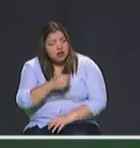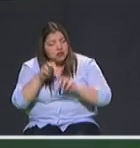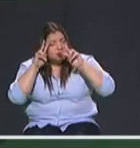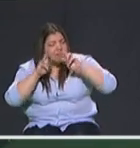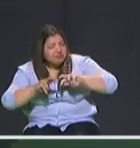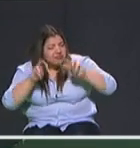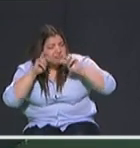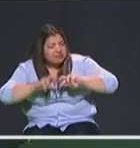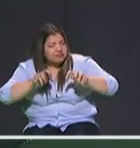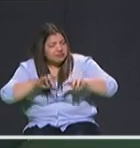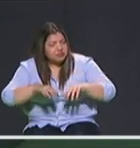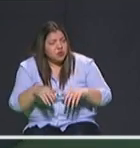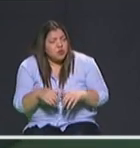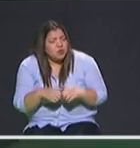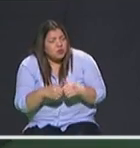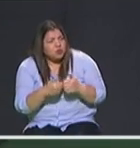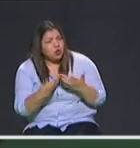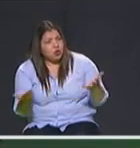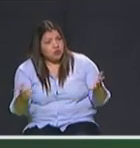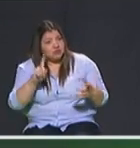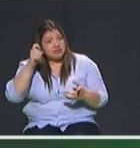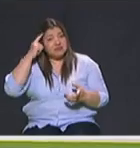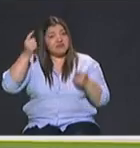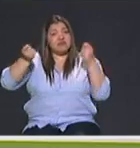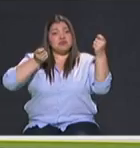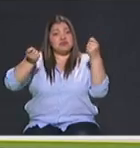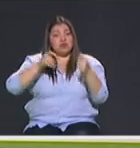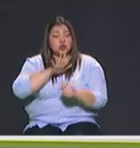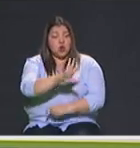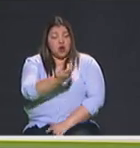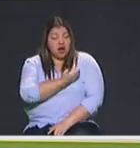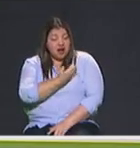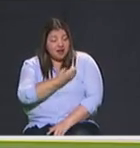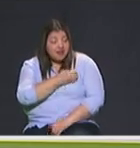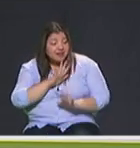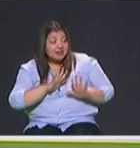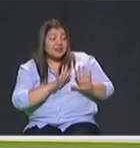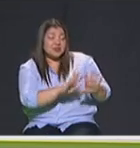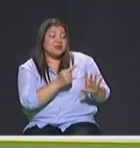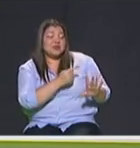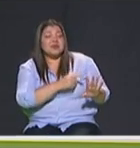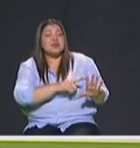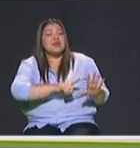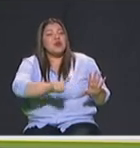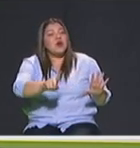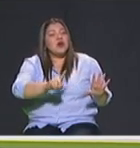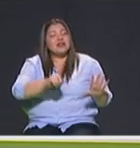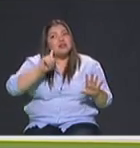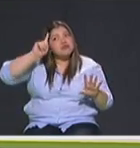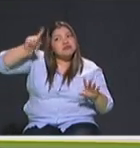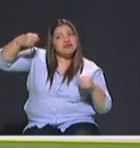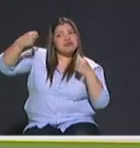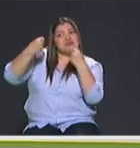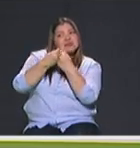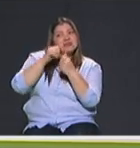pero digamos que esa estrategia no es directamente del alcalde, no le pertenece al alcalde, sino que usted lo ha dicho, tiene mucha alianza con el Gobierno Nacional. ¿Cómo lograr que eso